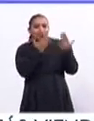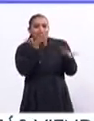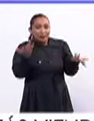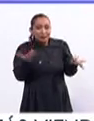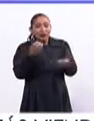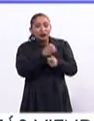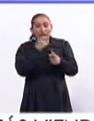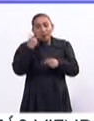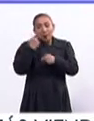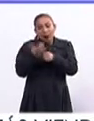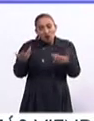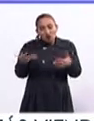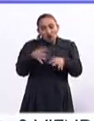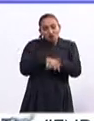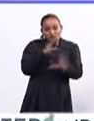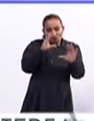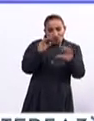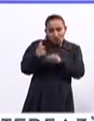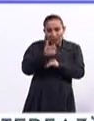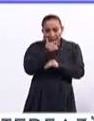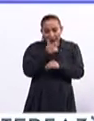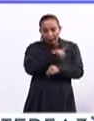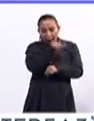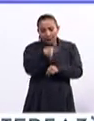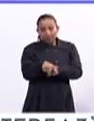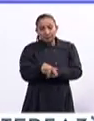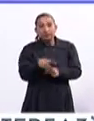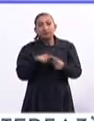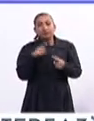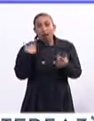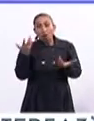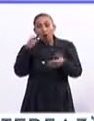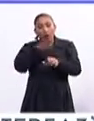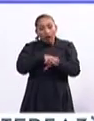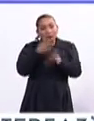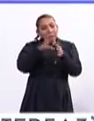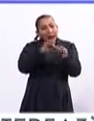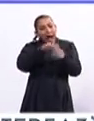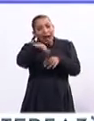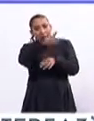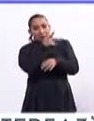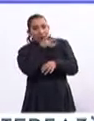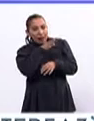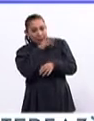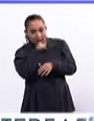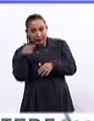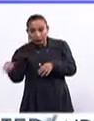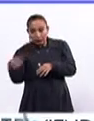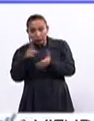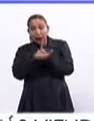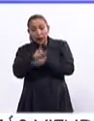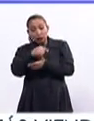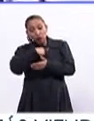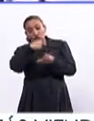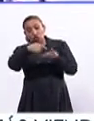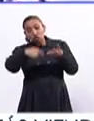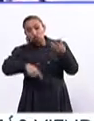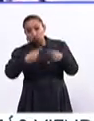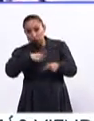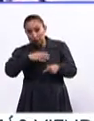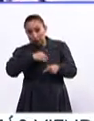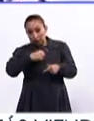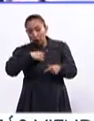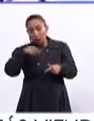mover. Entonces, primero integrarlos de esa forma, después irlos integrando, explicarle a los padres que tienen derechos, los hijos también,